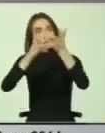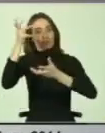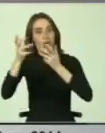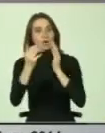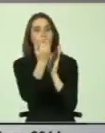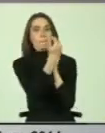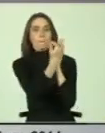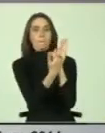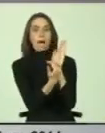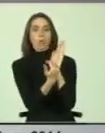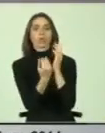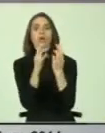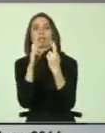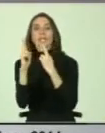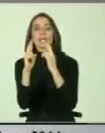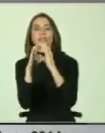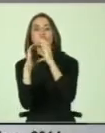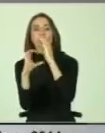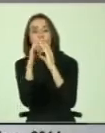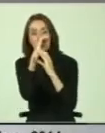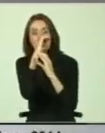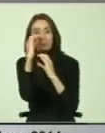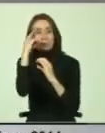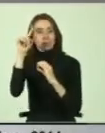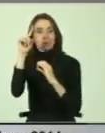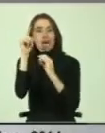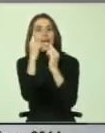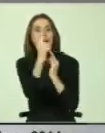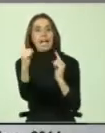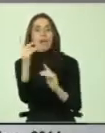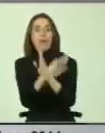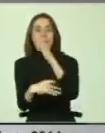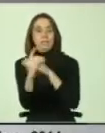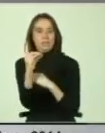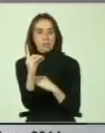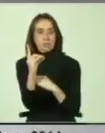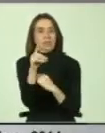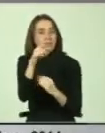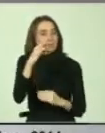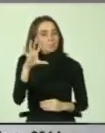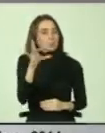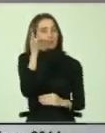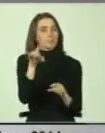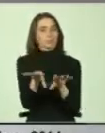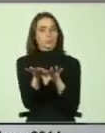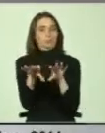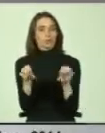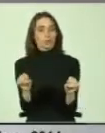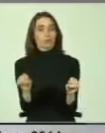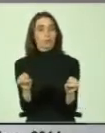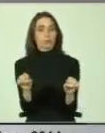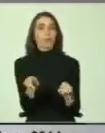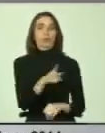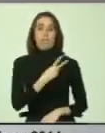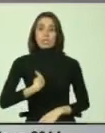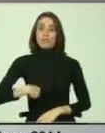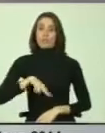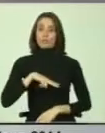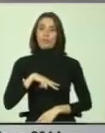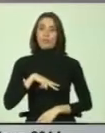pautas de relación y comunicación específicas en relación a cada discapacidad. O desencuentra el compromiso que nosotros